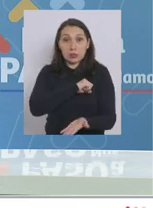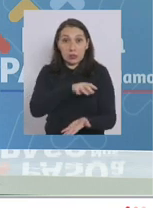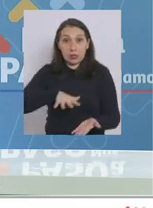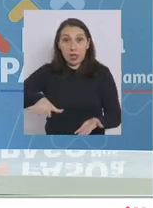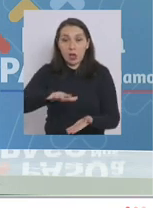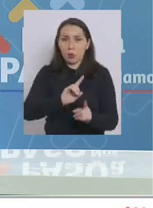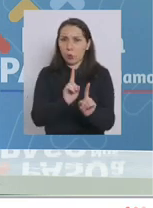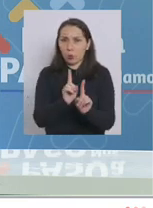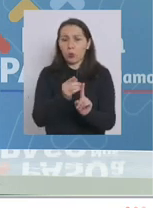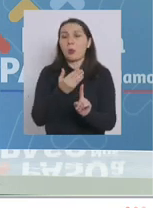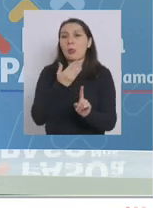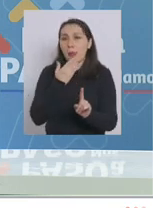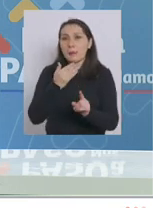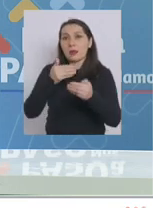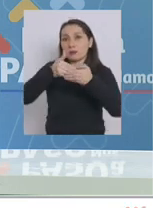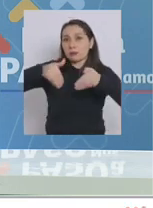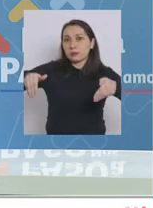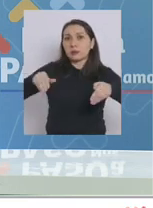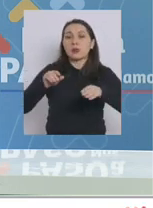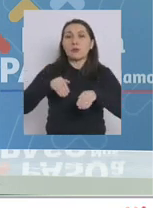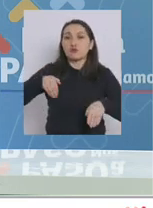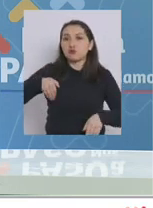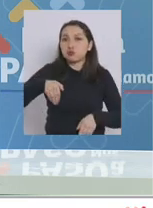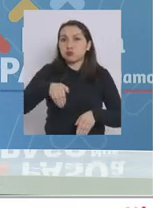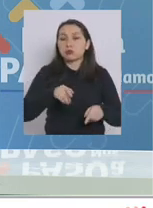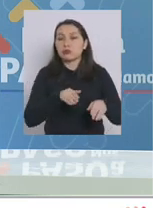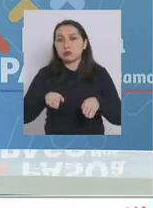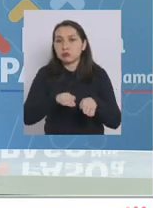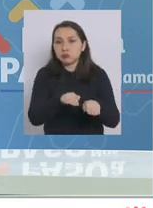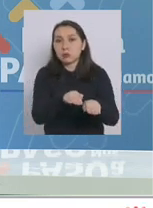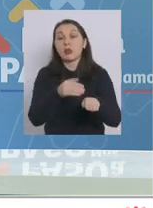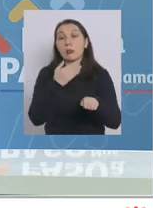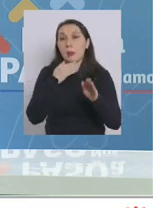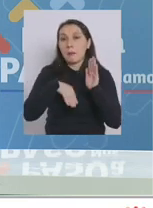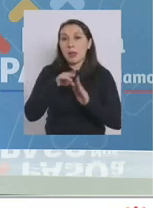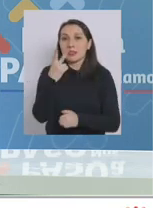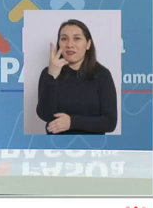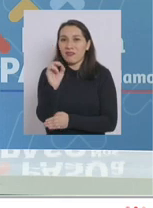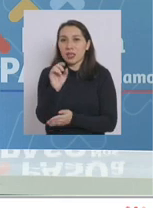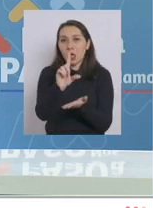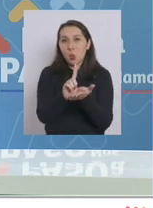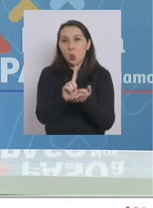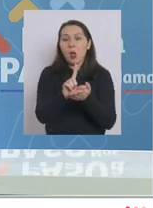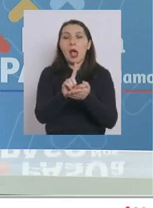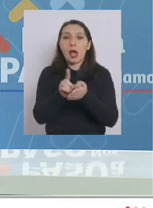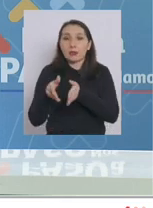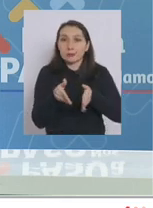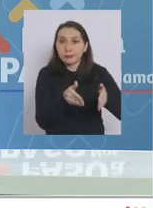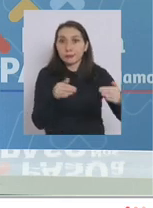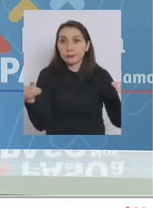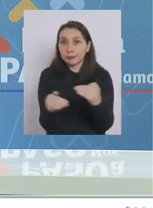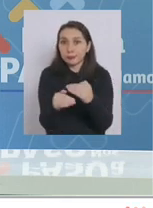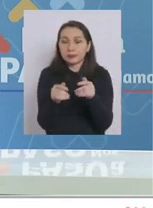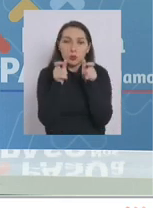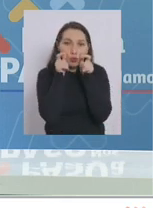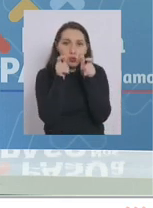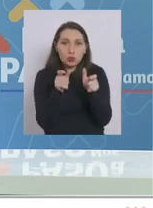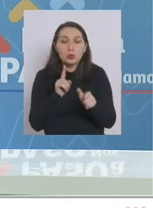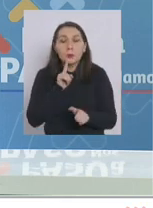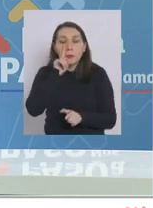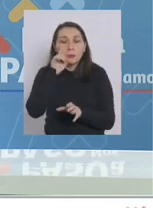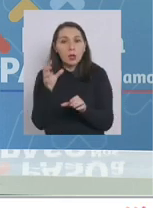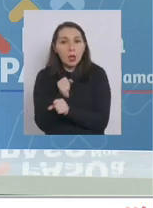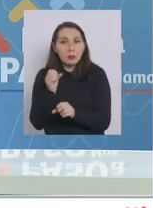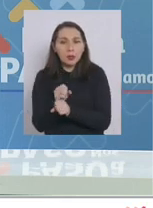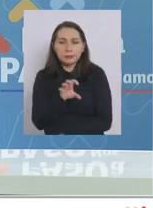metropolitana, sino que en las fronteras terrestres. Tenemos más de 20 puntos terrestres donde se está haciendo un testeo de antígeno